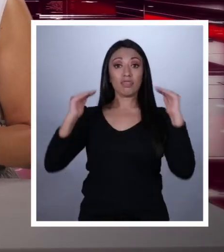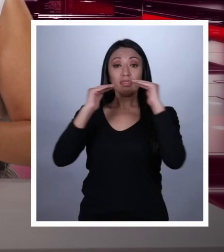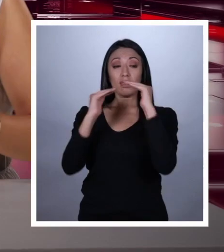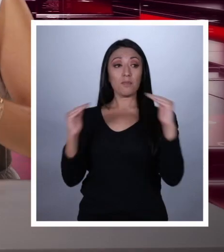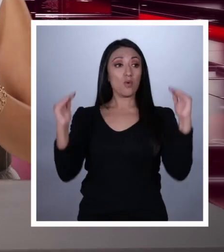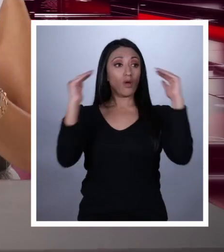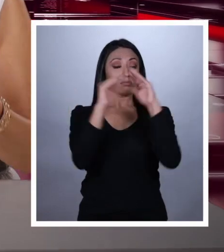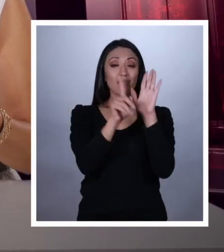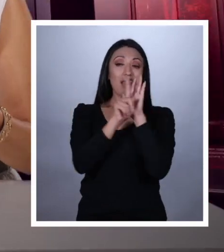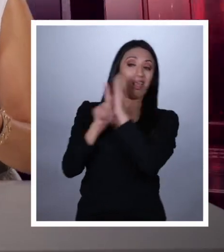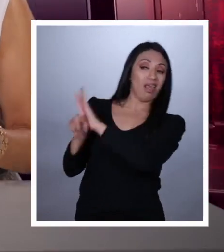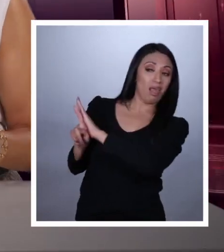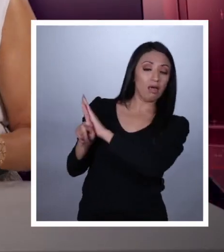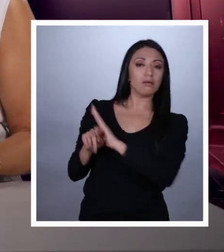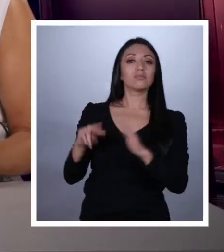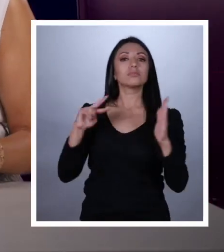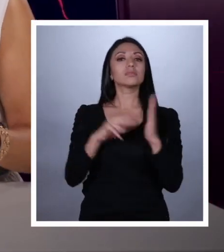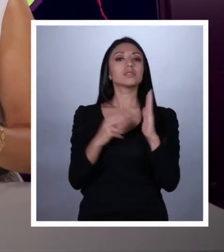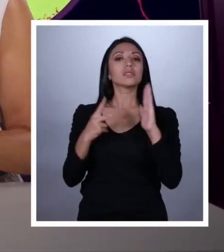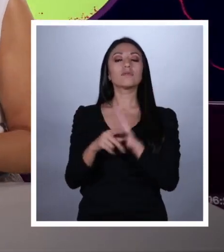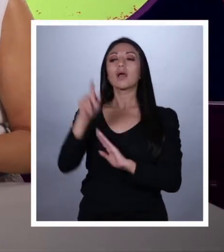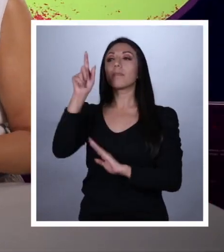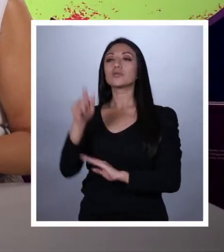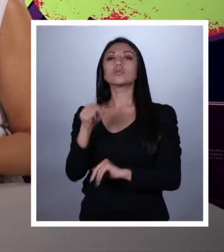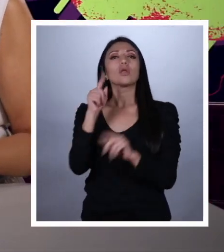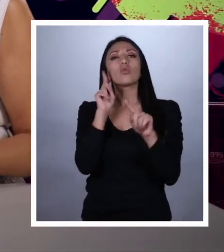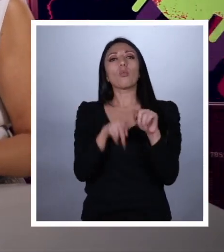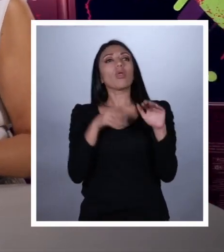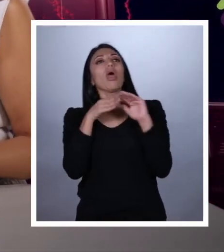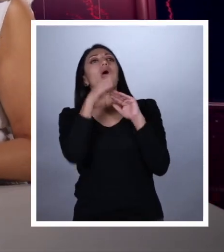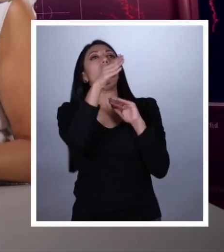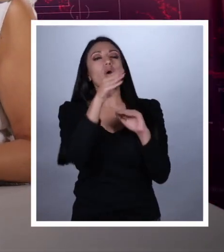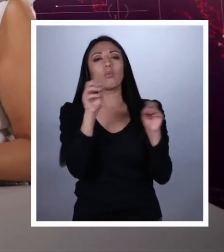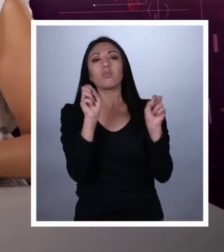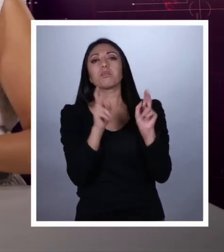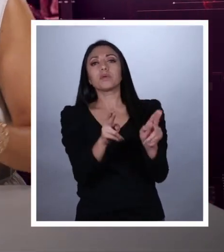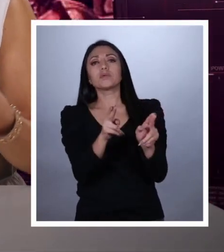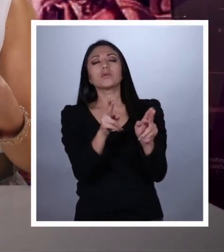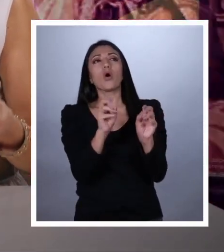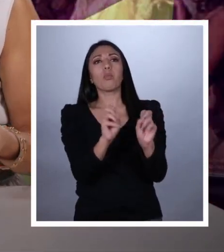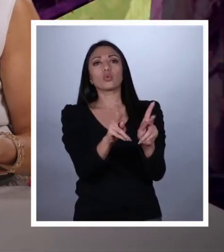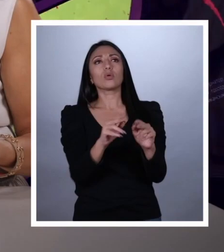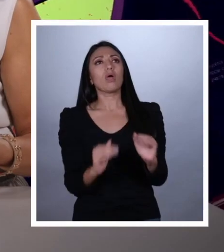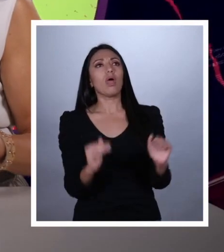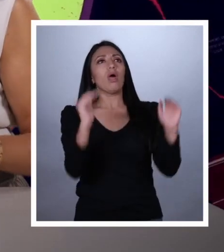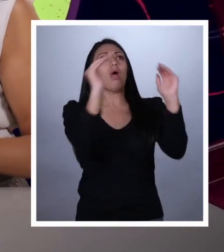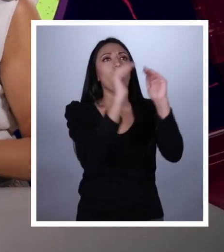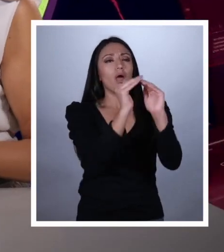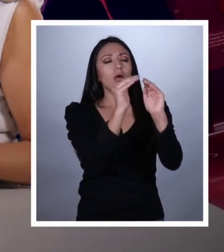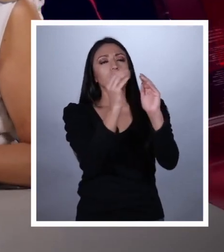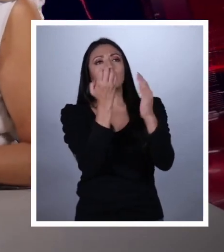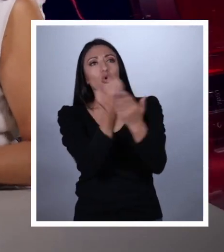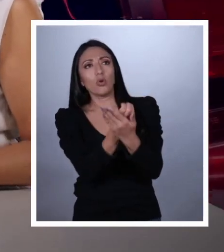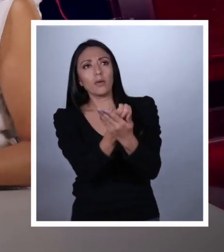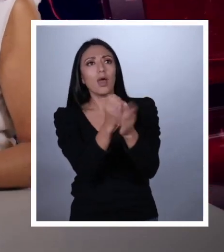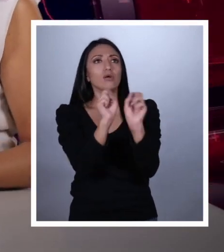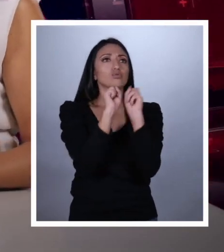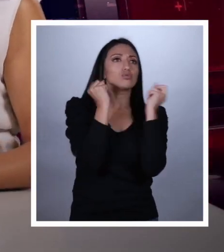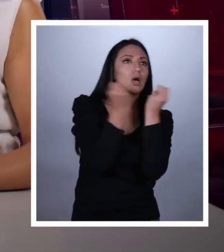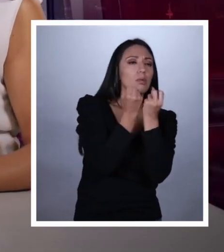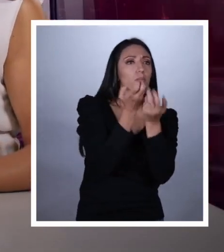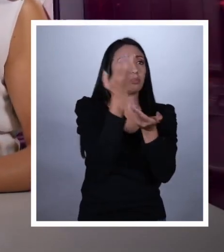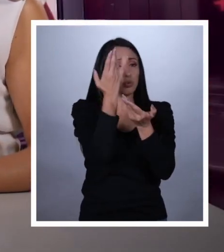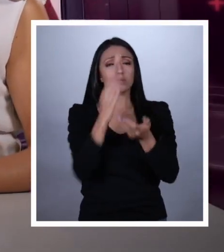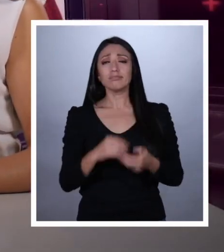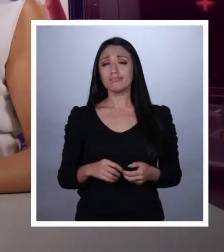social es una barrera que impide que todos accedamos por igual a oportunidades económicas, sociales o políticas.